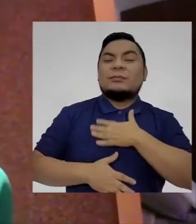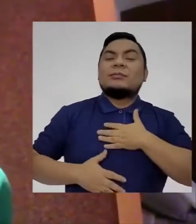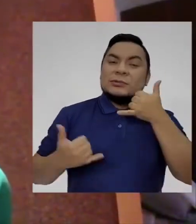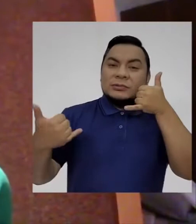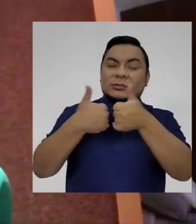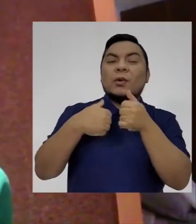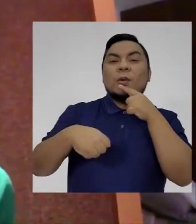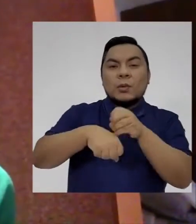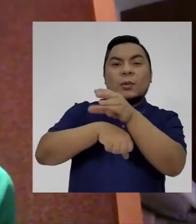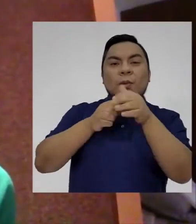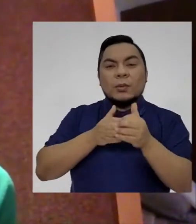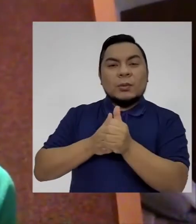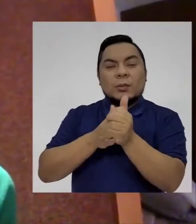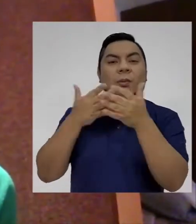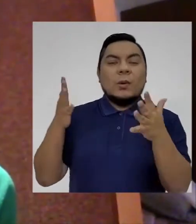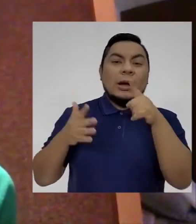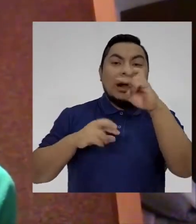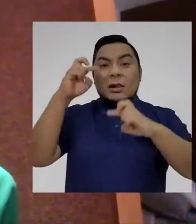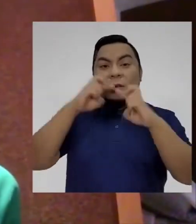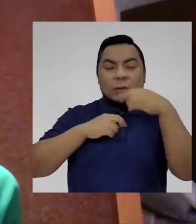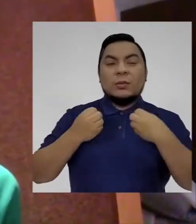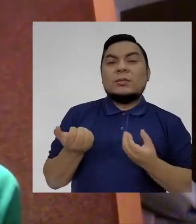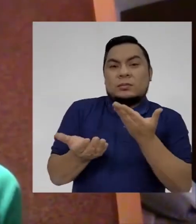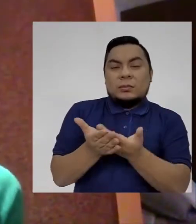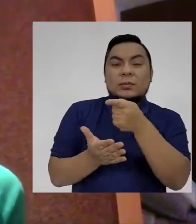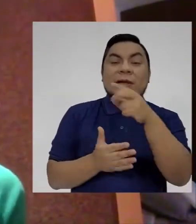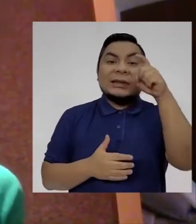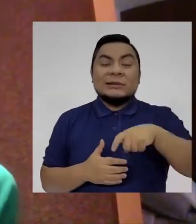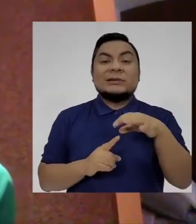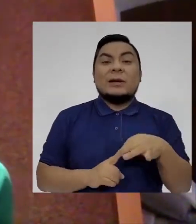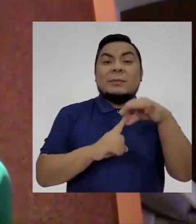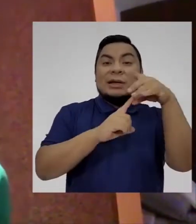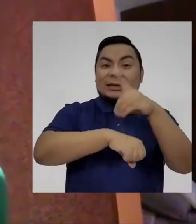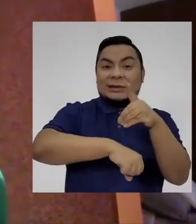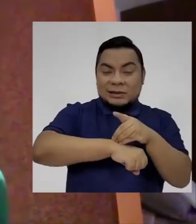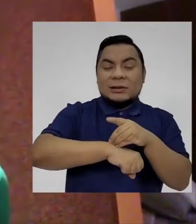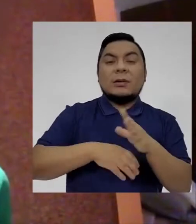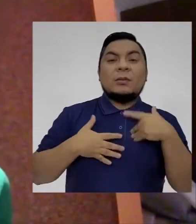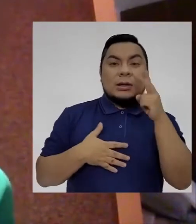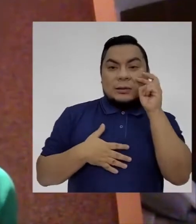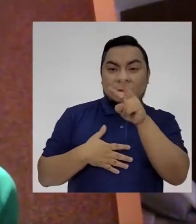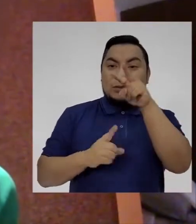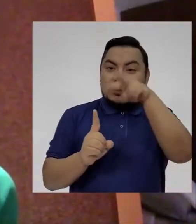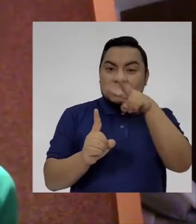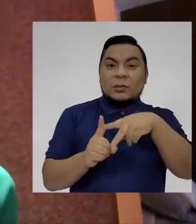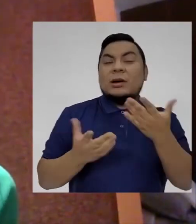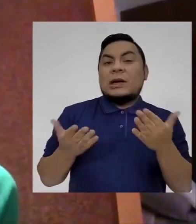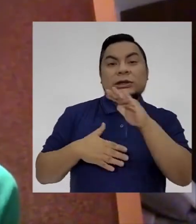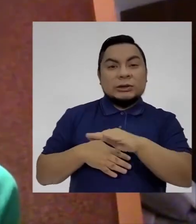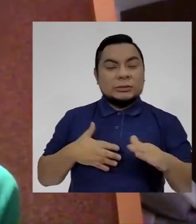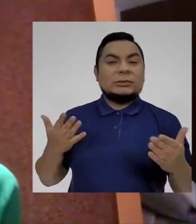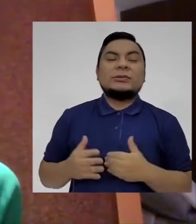gustosamente los voy a orientar con las dudas que tengan o si necesitan doctores especialistas para que vean al